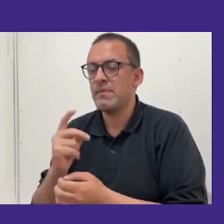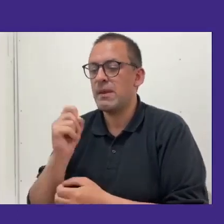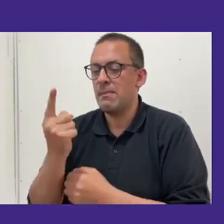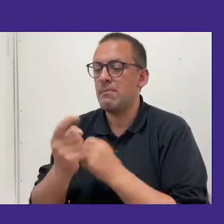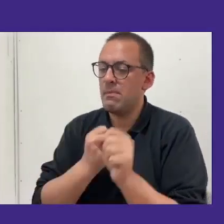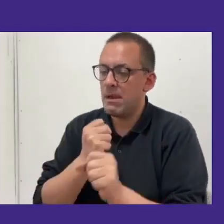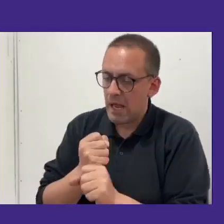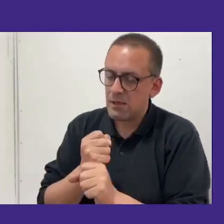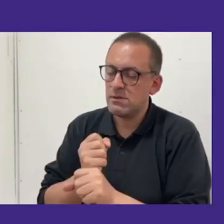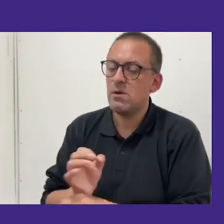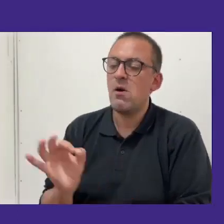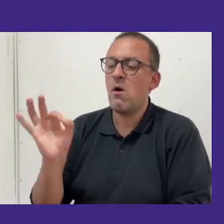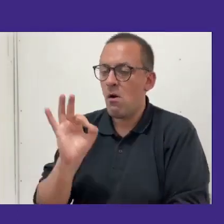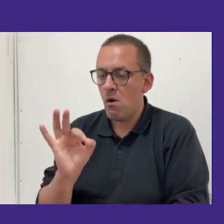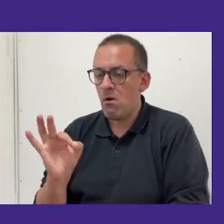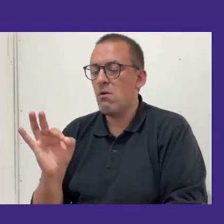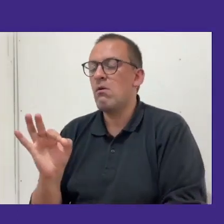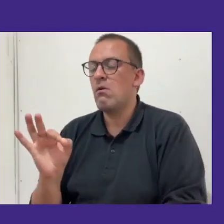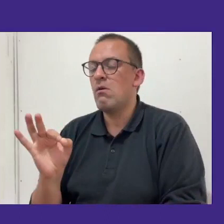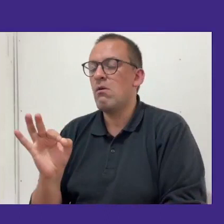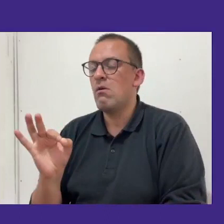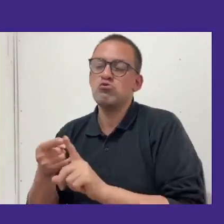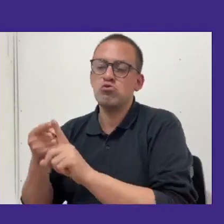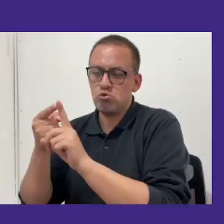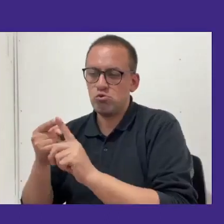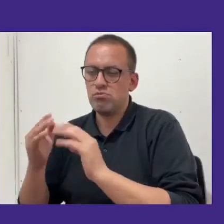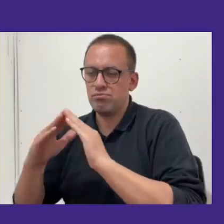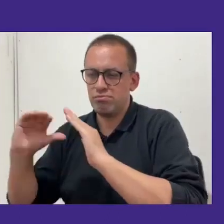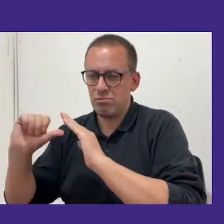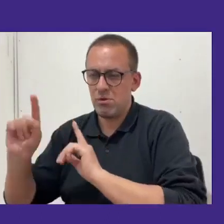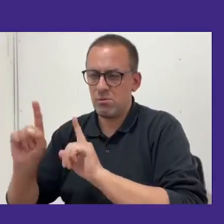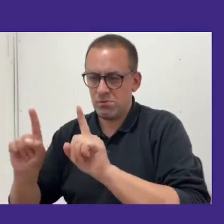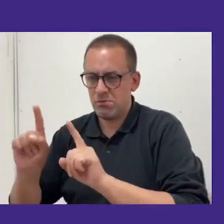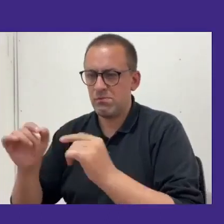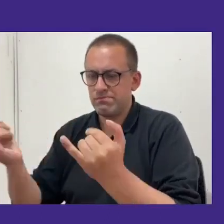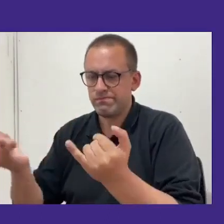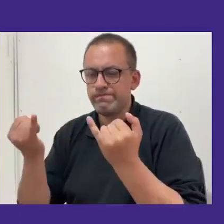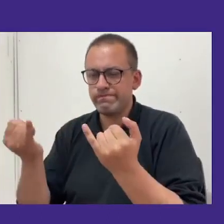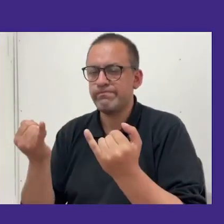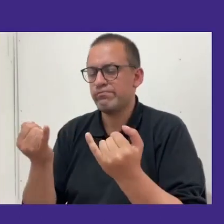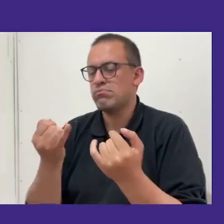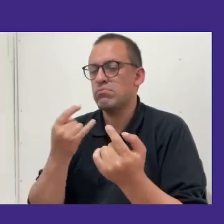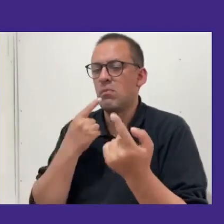o enseñanza virtual, fueron recogidas en la encuesta.